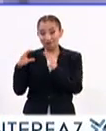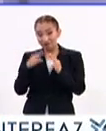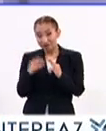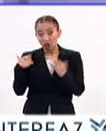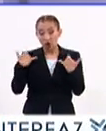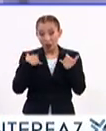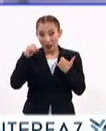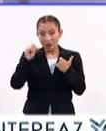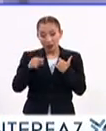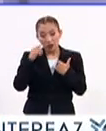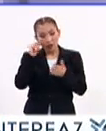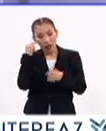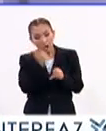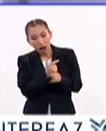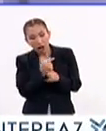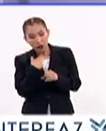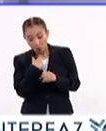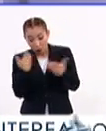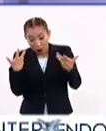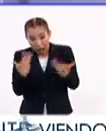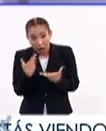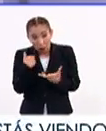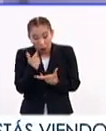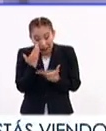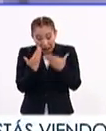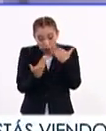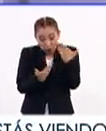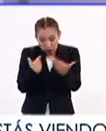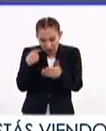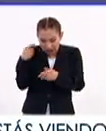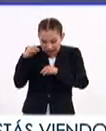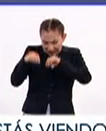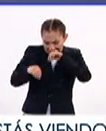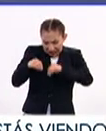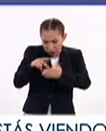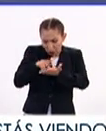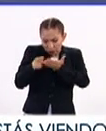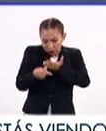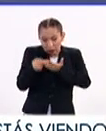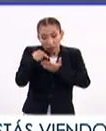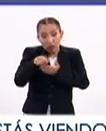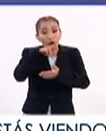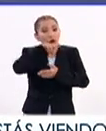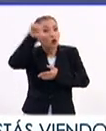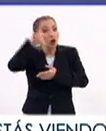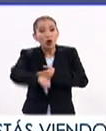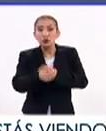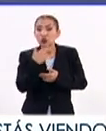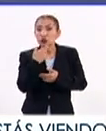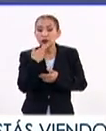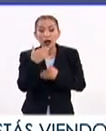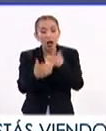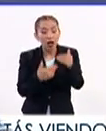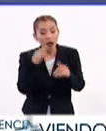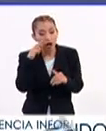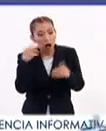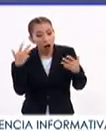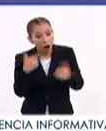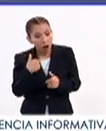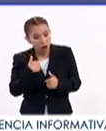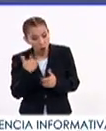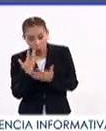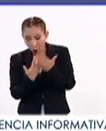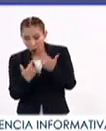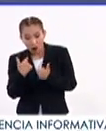¿no? Que los chicos se den cuenta que lo que hacen, en verdad, tengan aplicaciones inmediatas. Y ellos se pueden dar cuenta